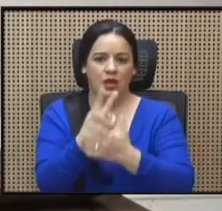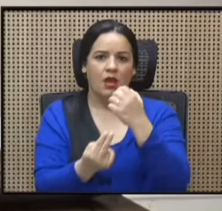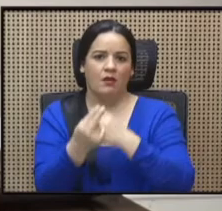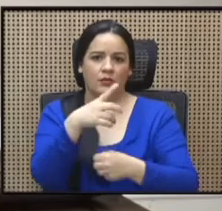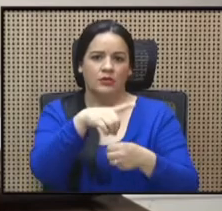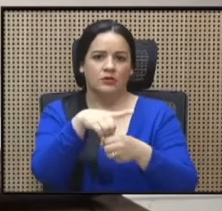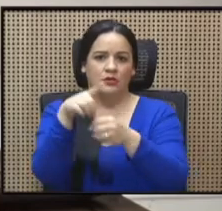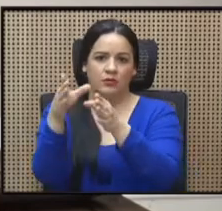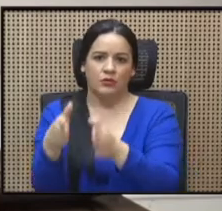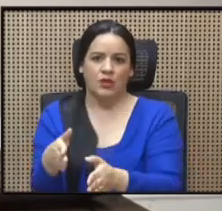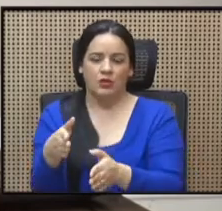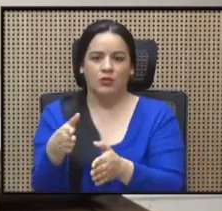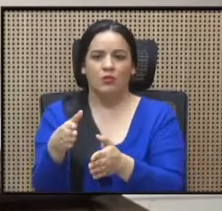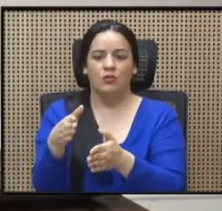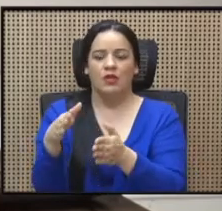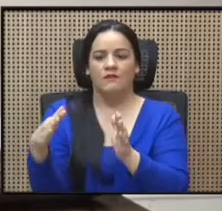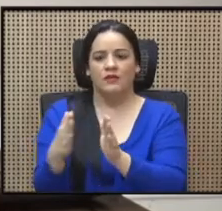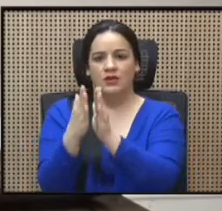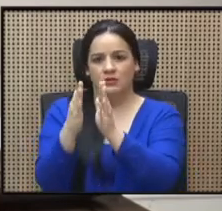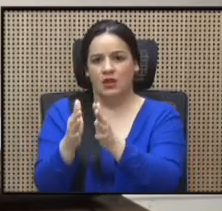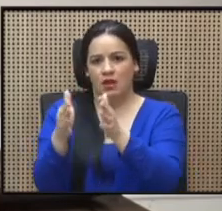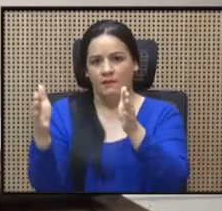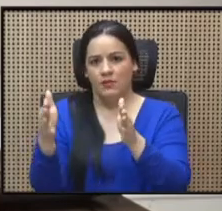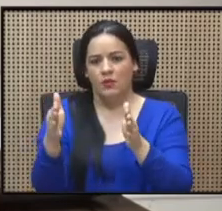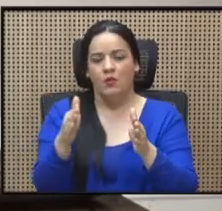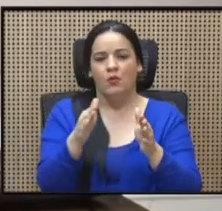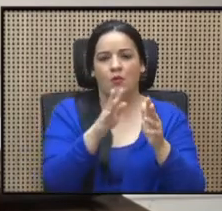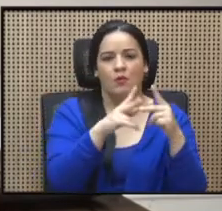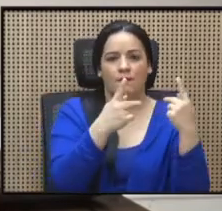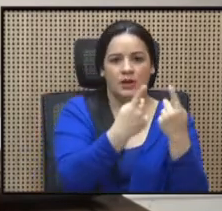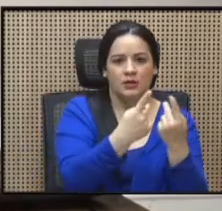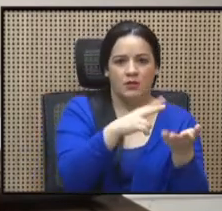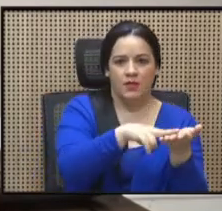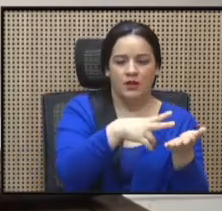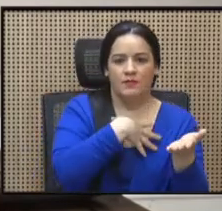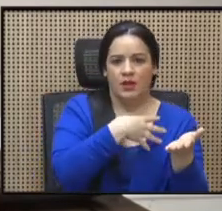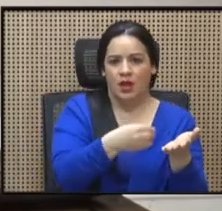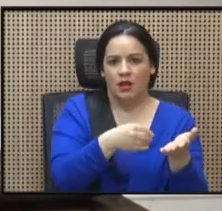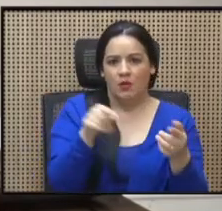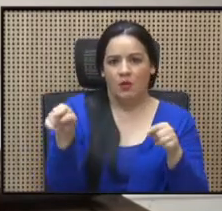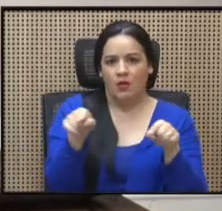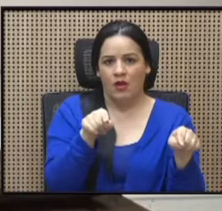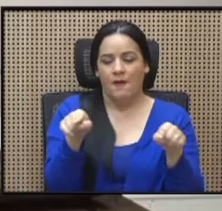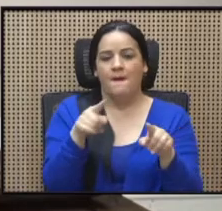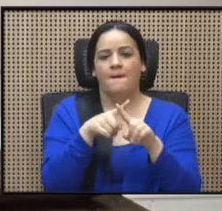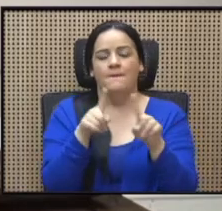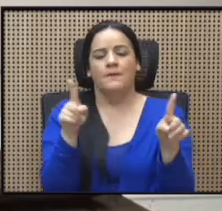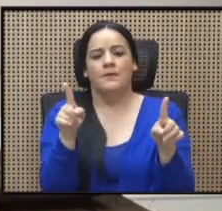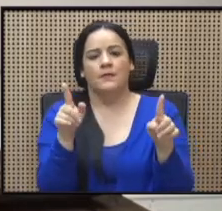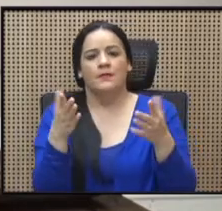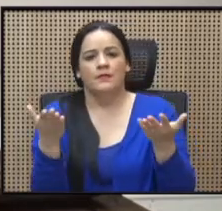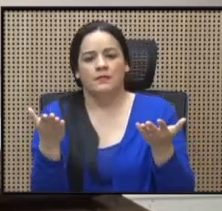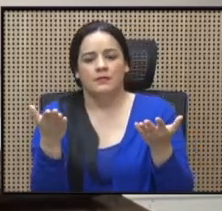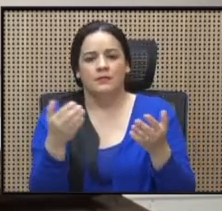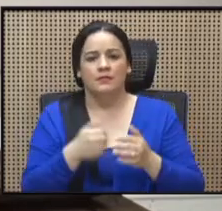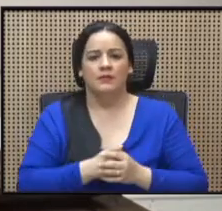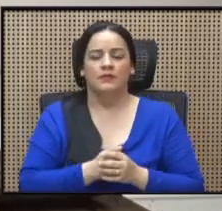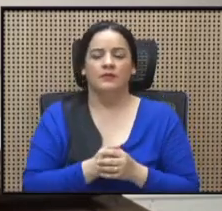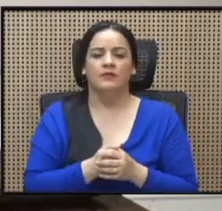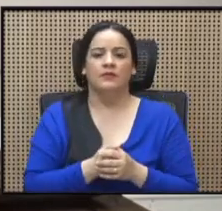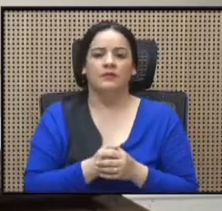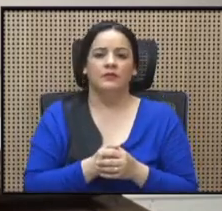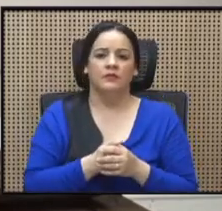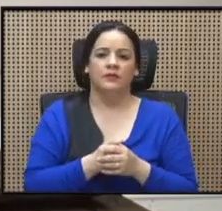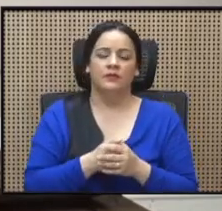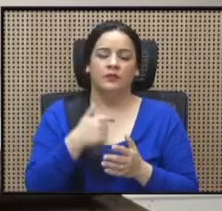diputados de Frente Amplio con el Partido de Liberación Nacional, sin embargo, sin embargo, bueno,